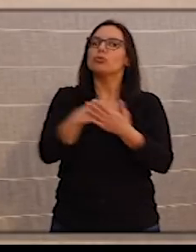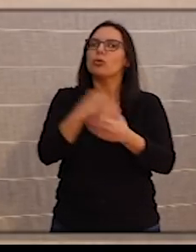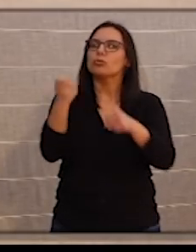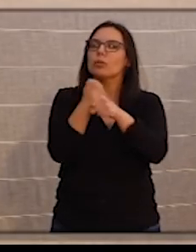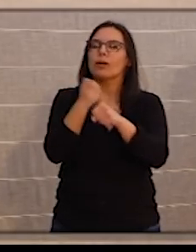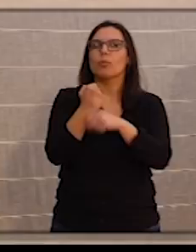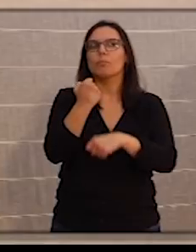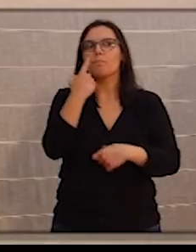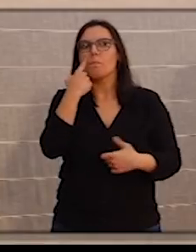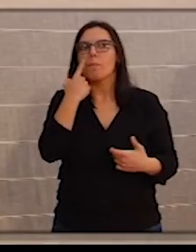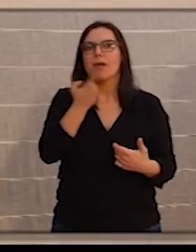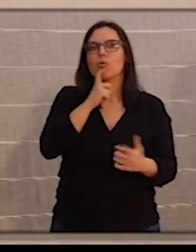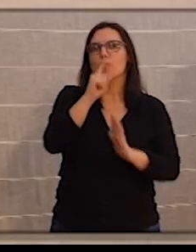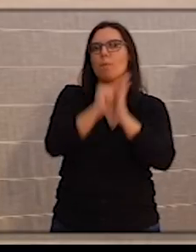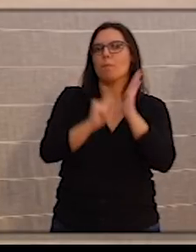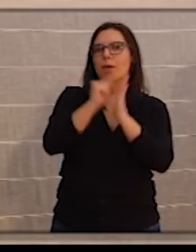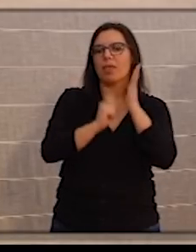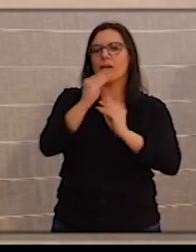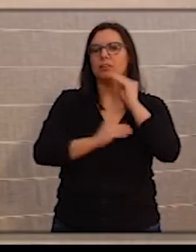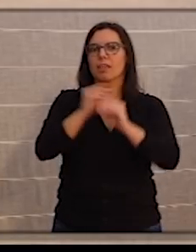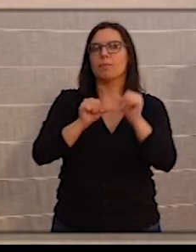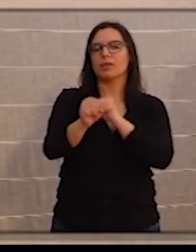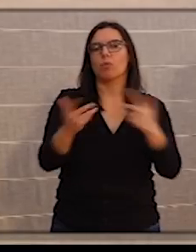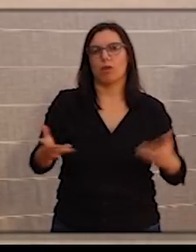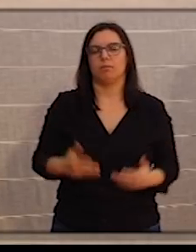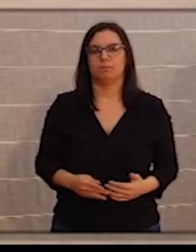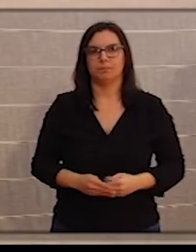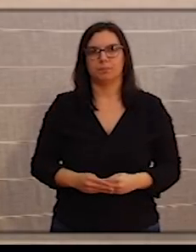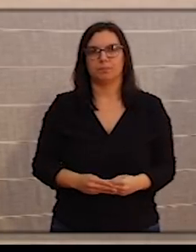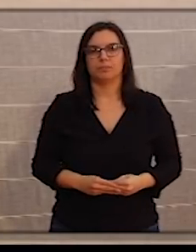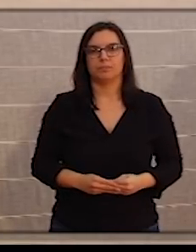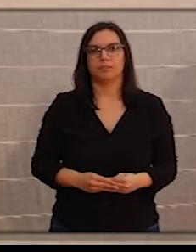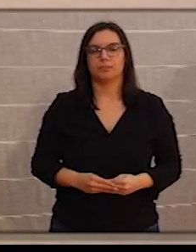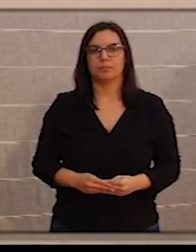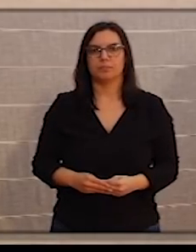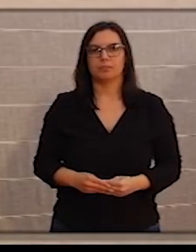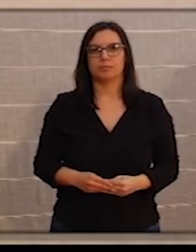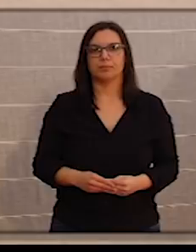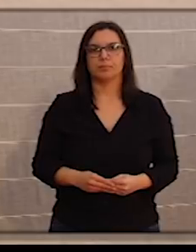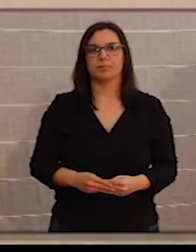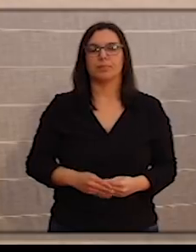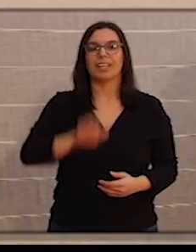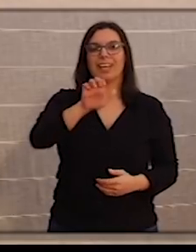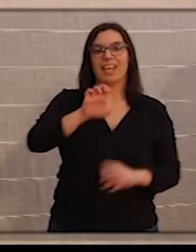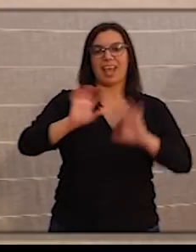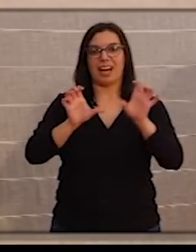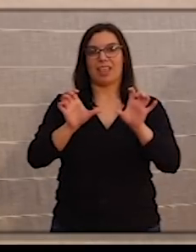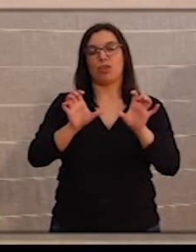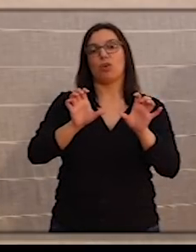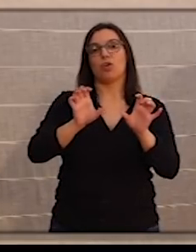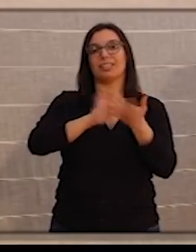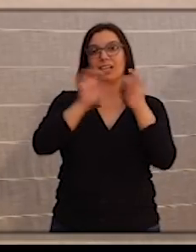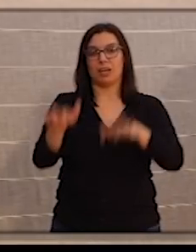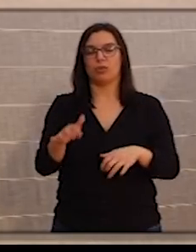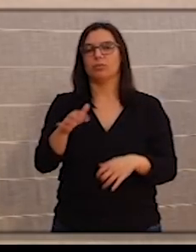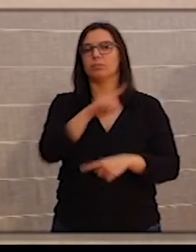ver cuáles son las medidas que se tienen que adoptar en el futuro. Tamara Hernández, de E-Radio Castilla y León. El sector